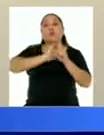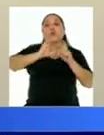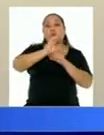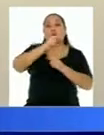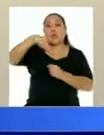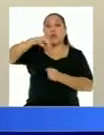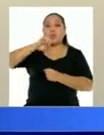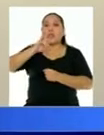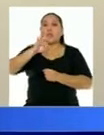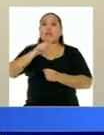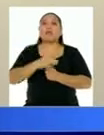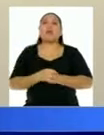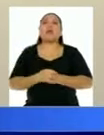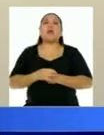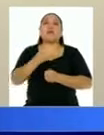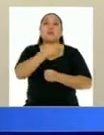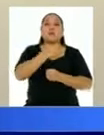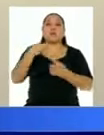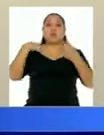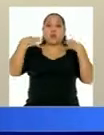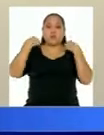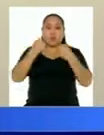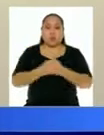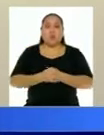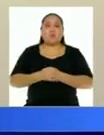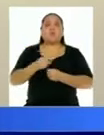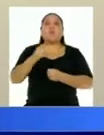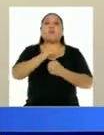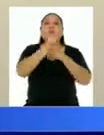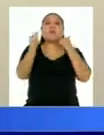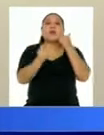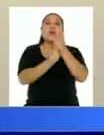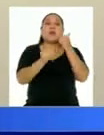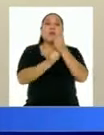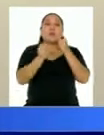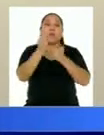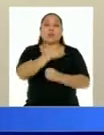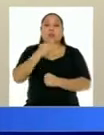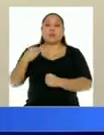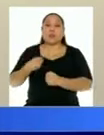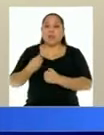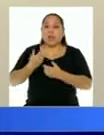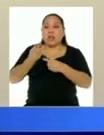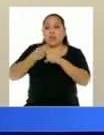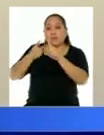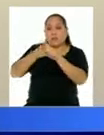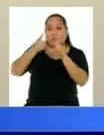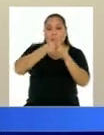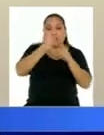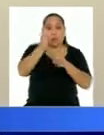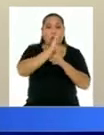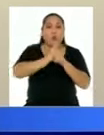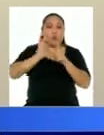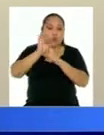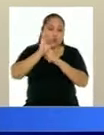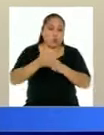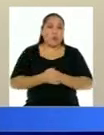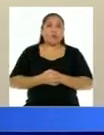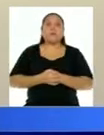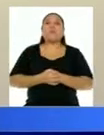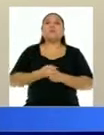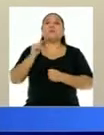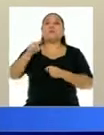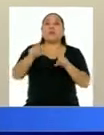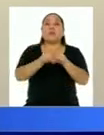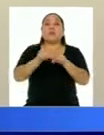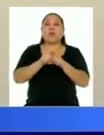viceministro de Salud, Gustavo Rosé, la viceministra de Interculturalidad, Ángela María Acevedo y la directora ejecutiva del